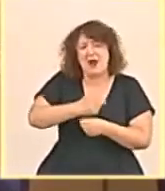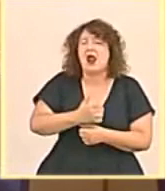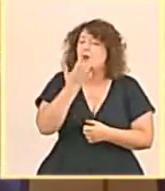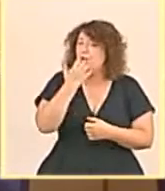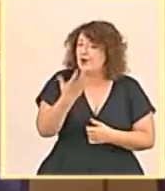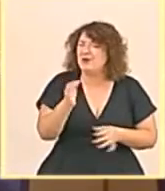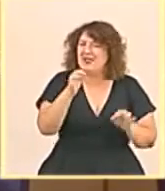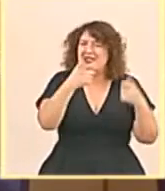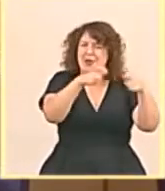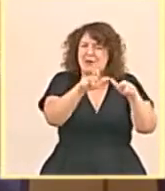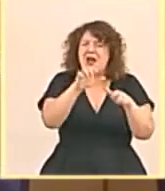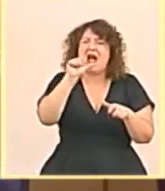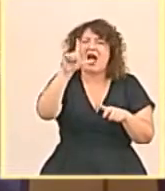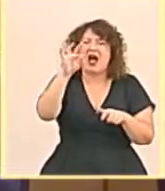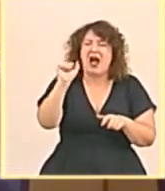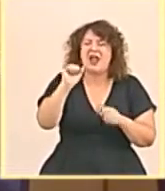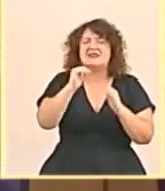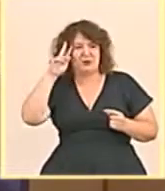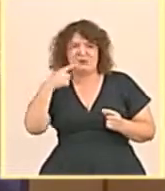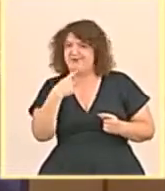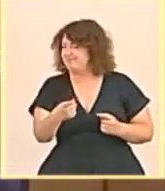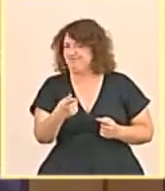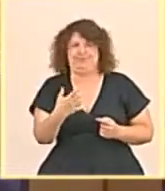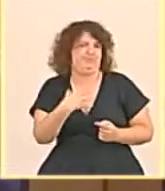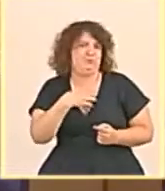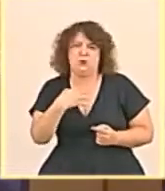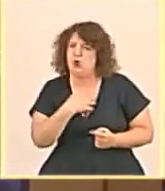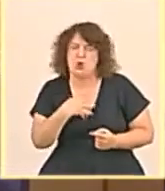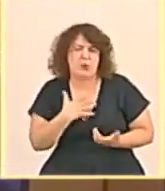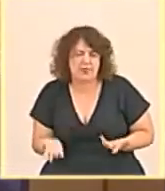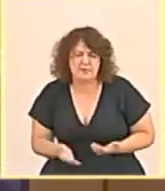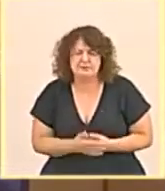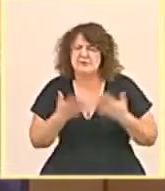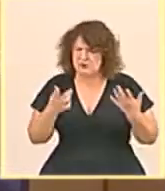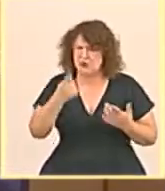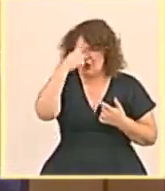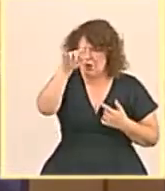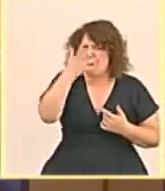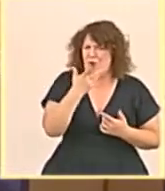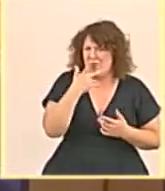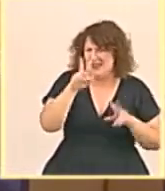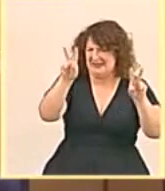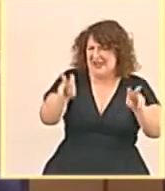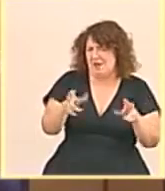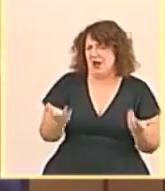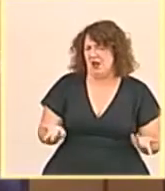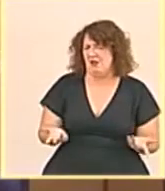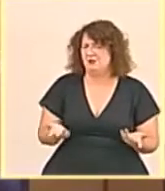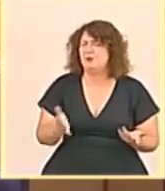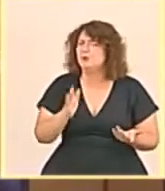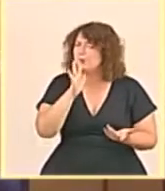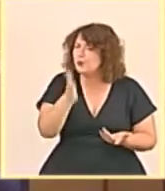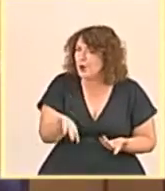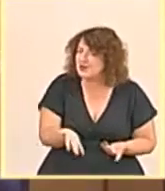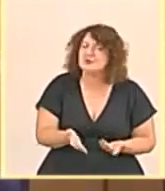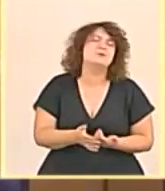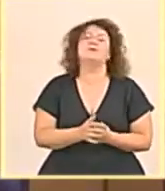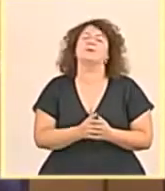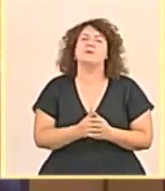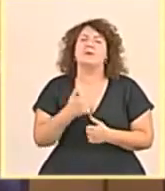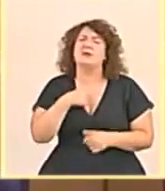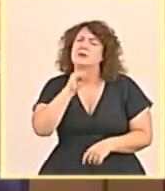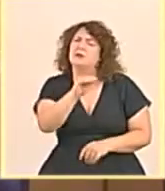en los departamentos de Alta y Baja Verapaz. Señor ministro, me consta que es usted conocedor de esta situación porque por lo que le instamos